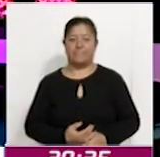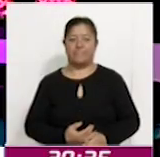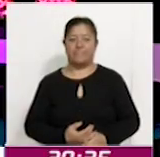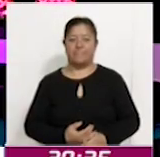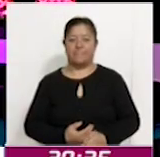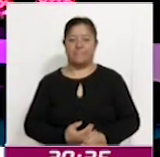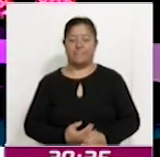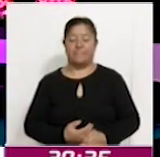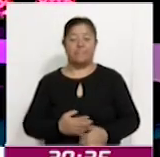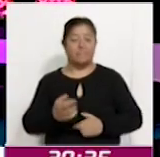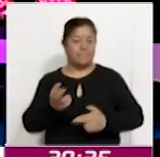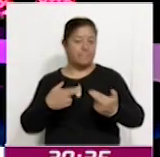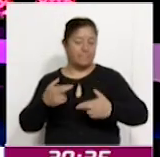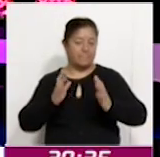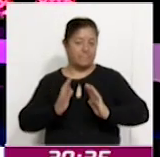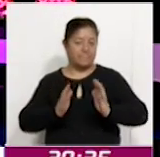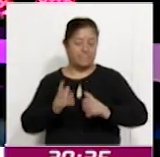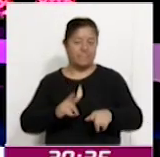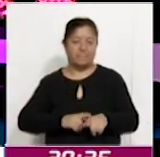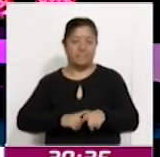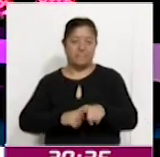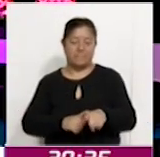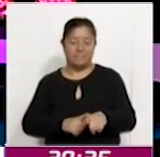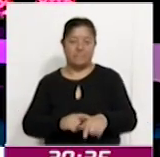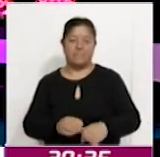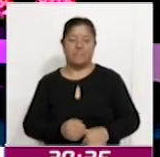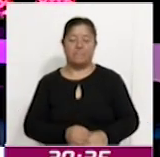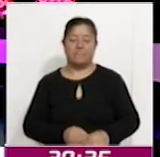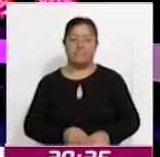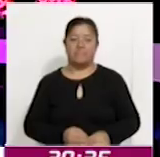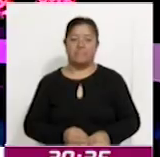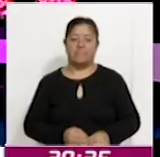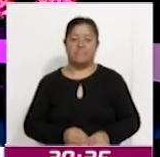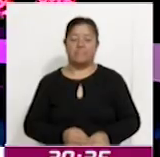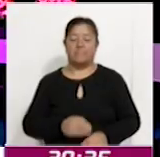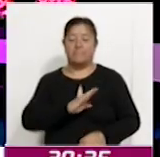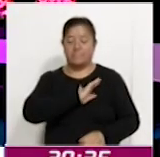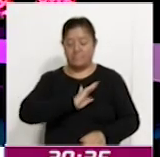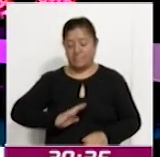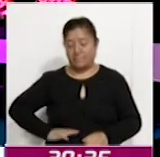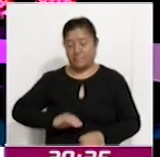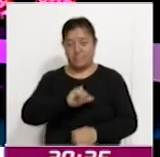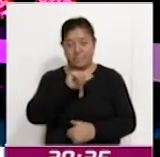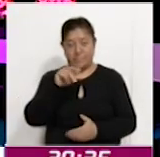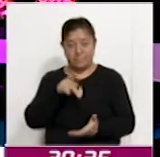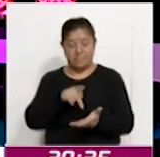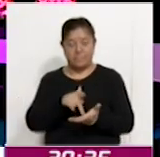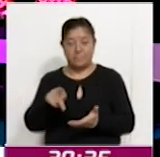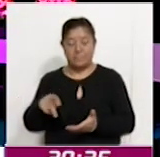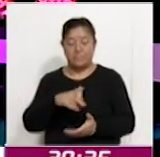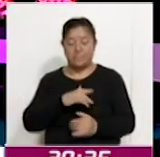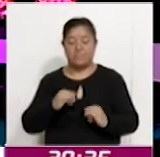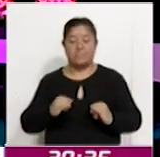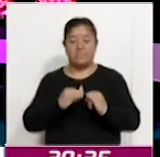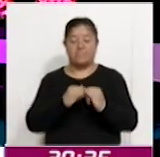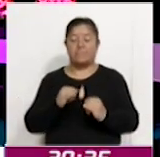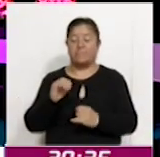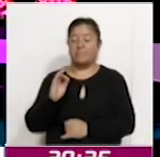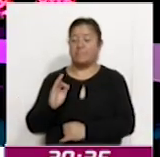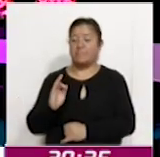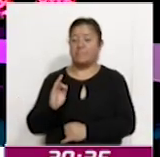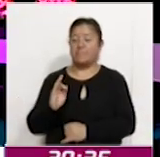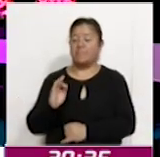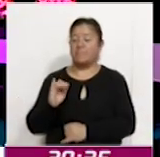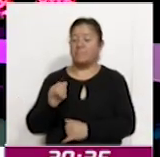Estamos de regreso y continuamos con más información. En el municipio de Apisaco, el Instituto del Fondo Nacional de la Vivienda para